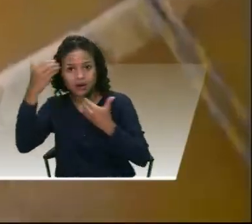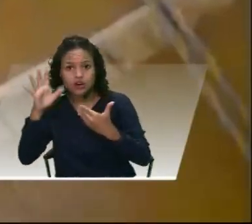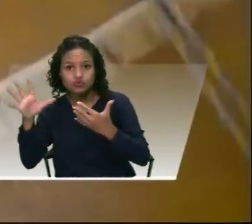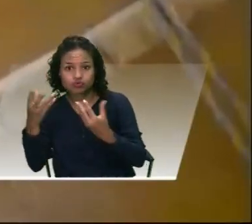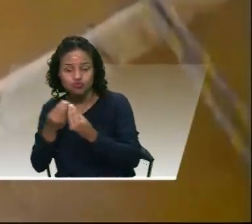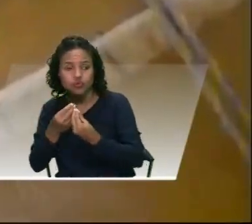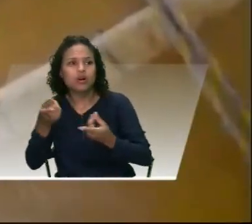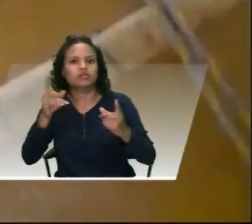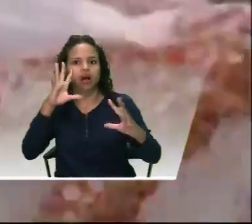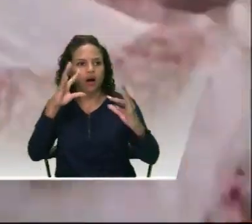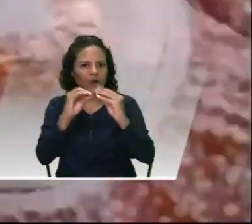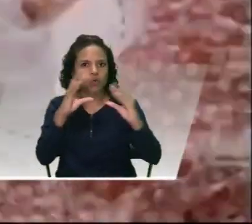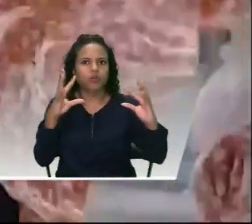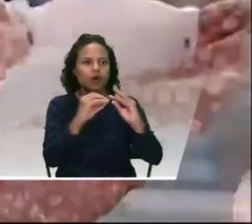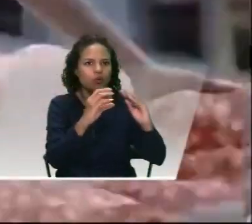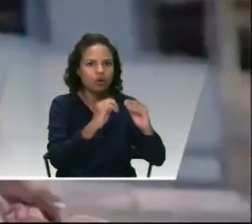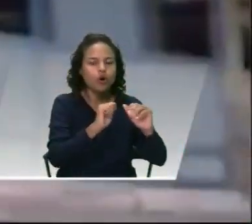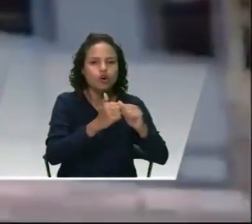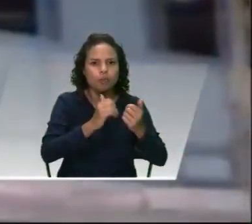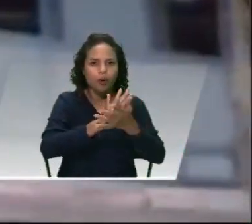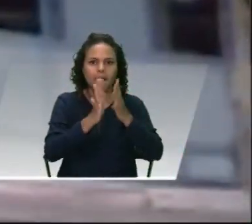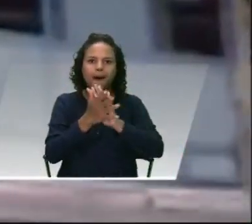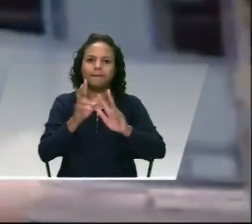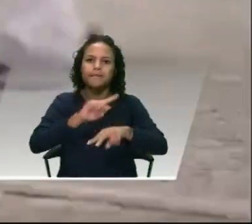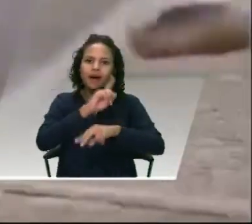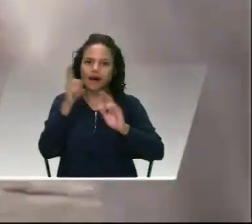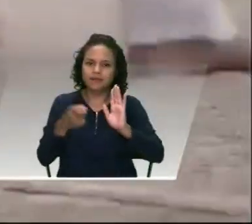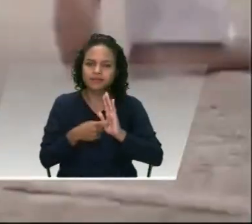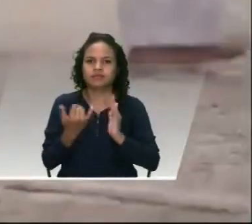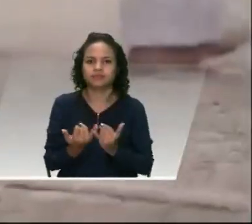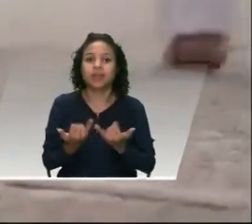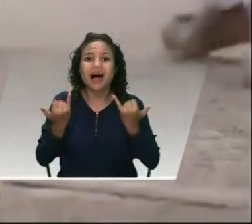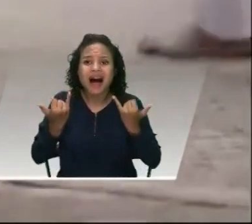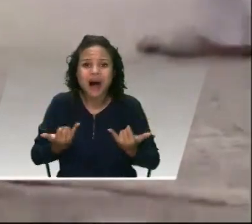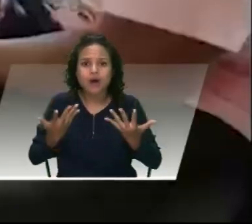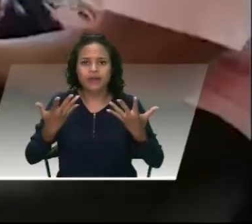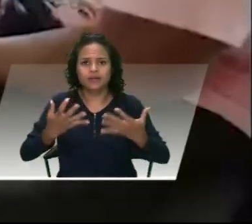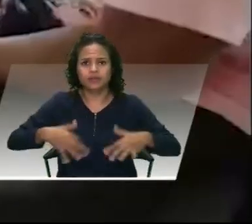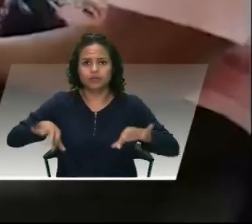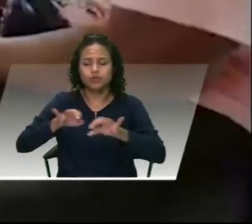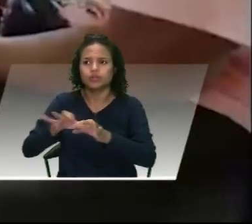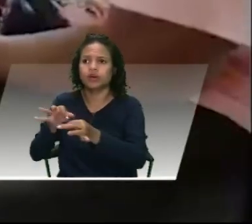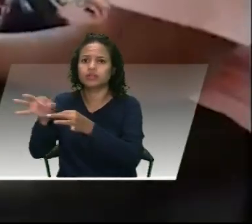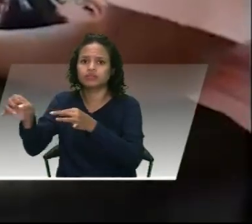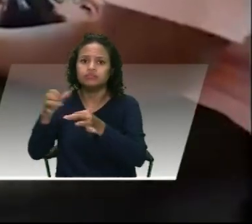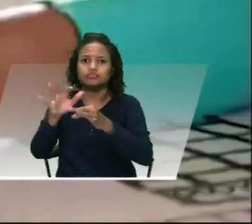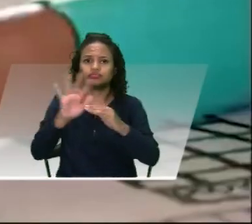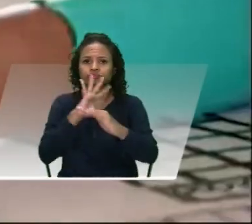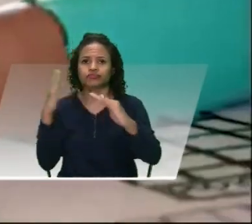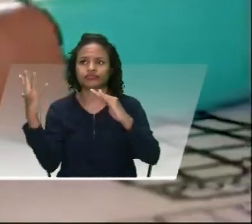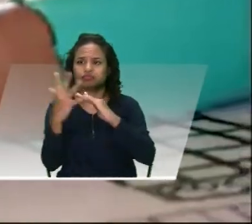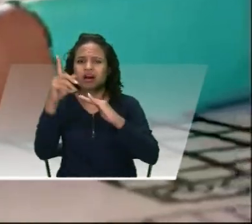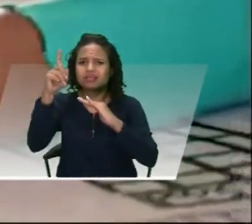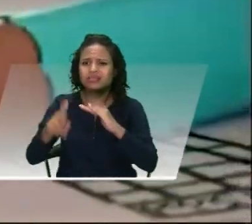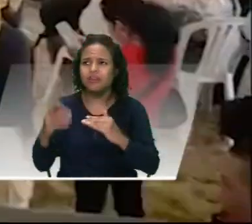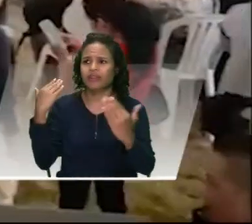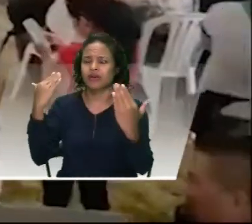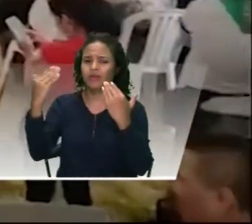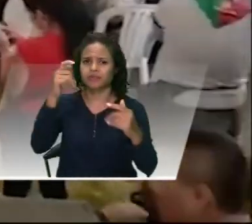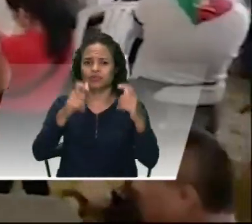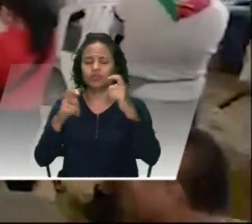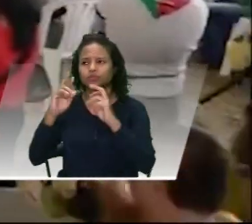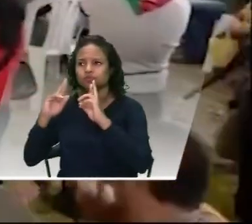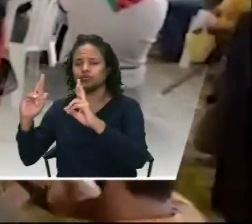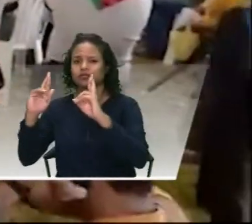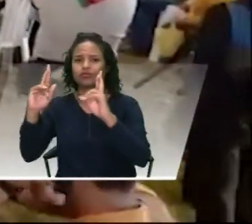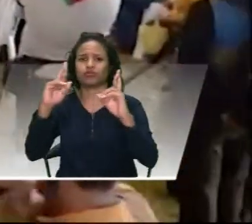en el marco de la paz total. Además de la implementación de una reforma rural integral con el reconocimiento de los campesinos como sujetos de derecho y